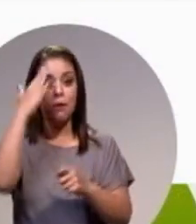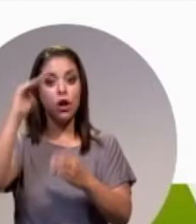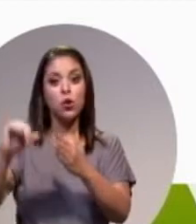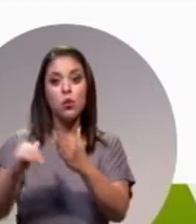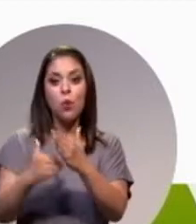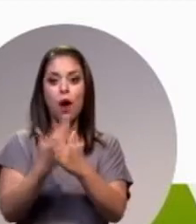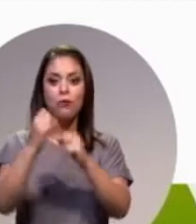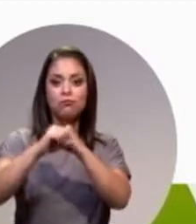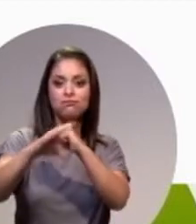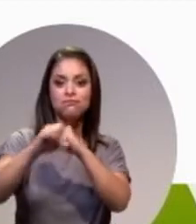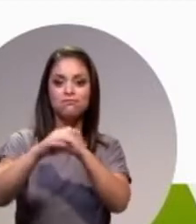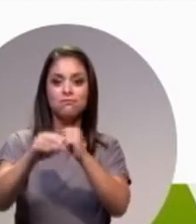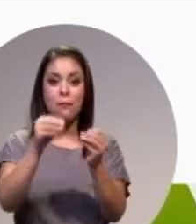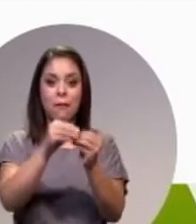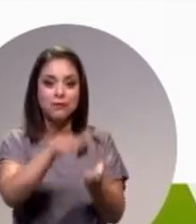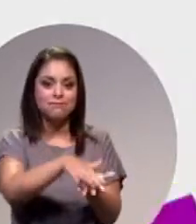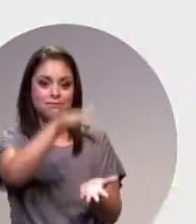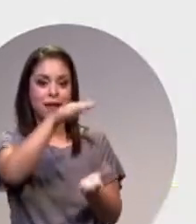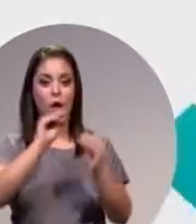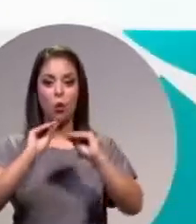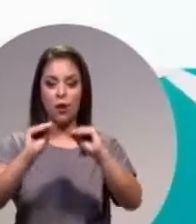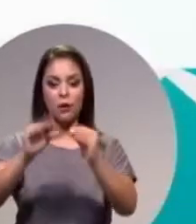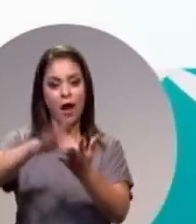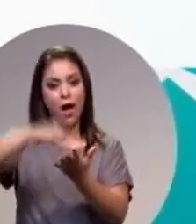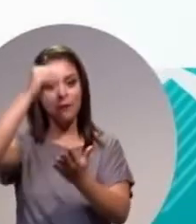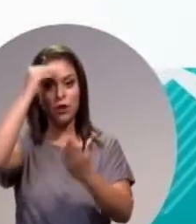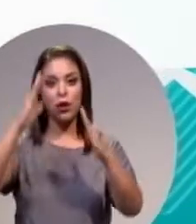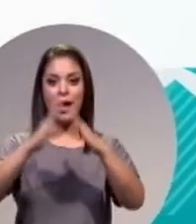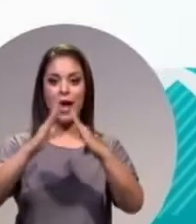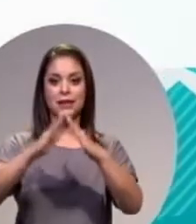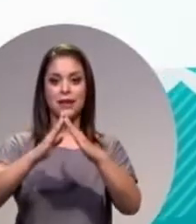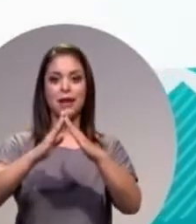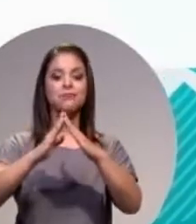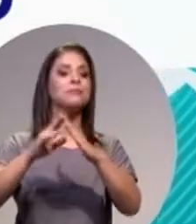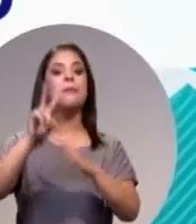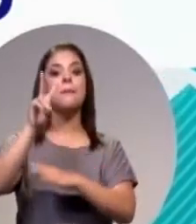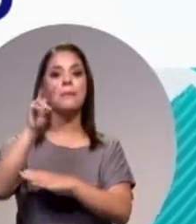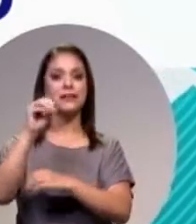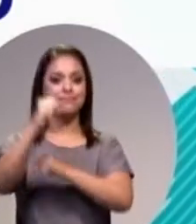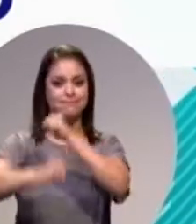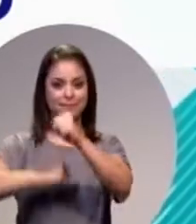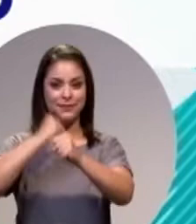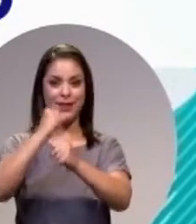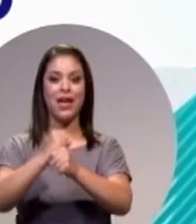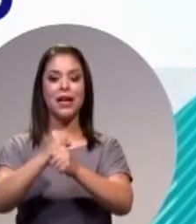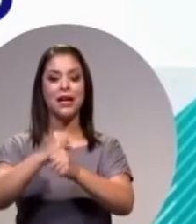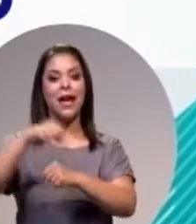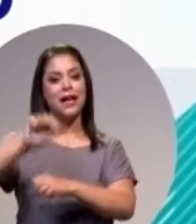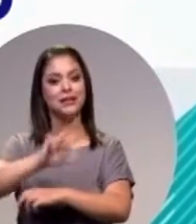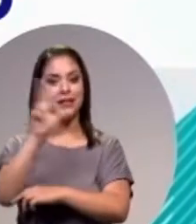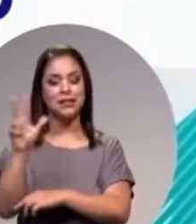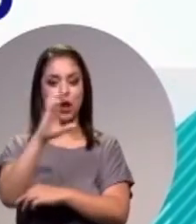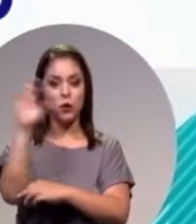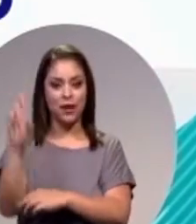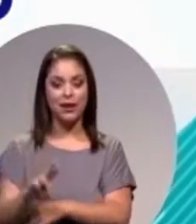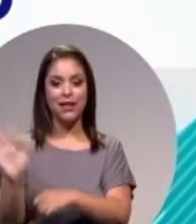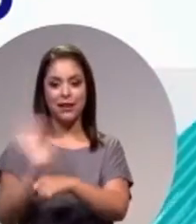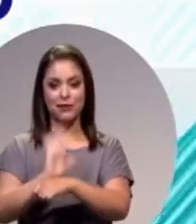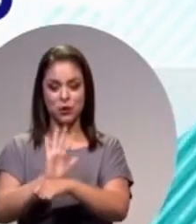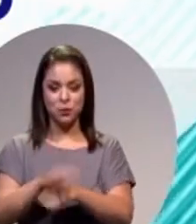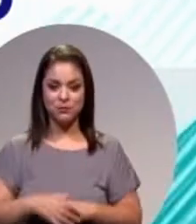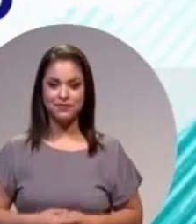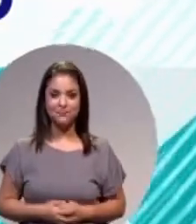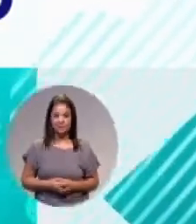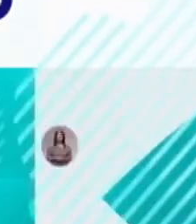en el lanzamiento de nuestra franja educativa Aprendo en Casa Bicentenario. Por 13 Costa